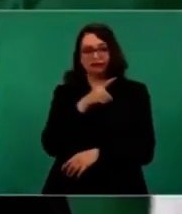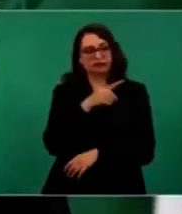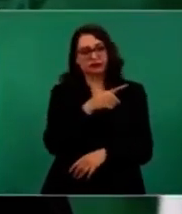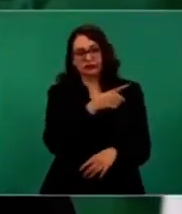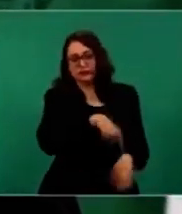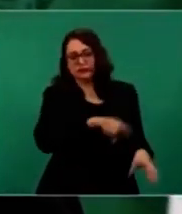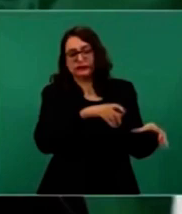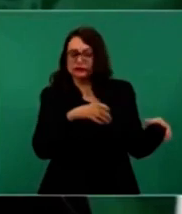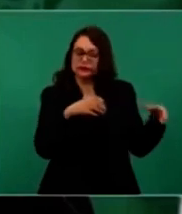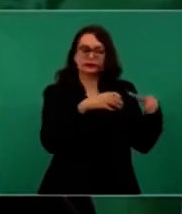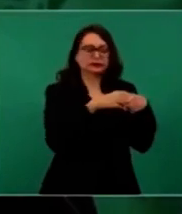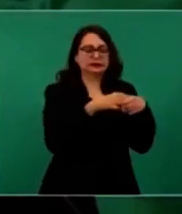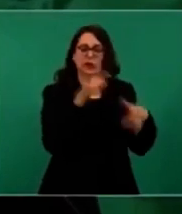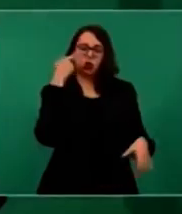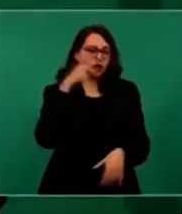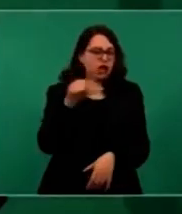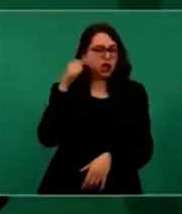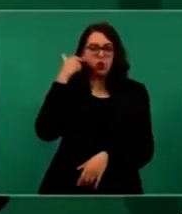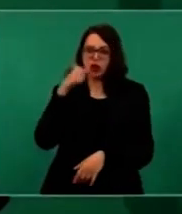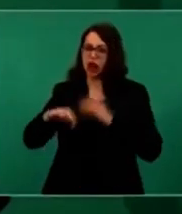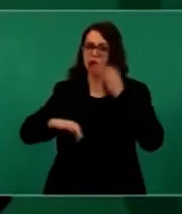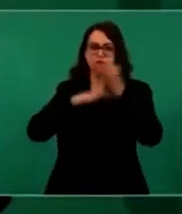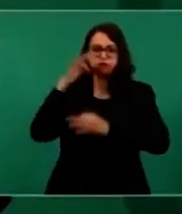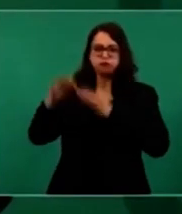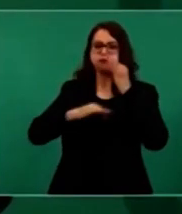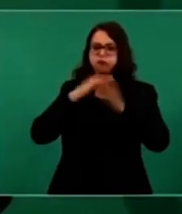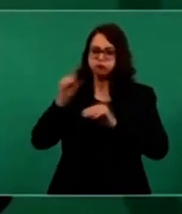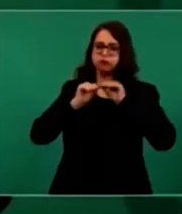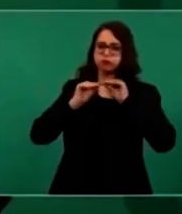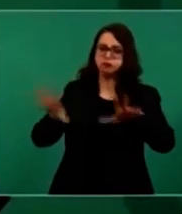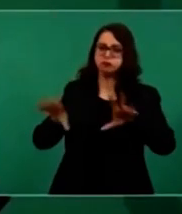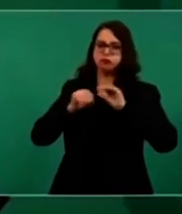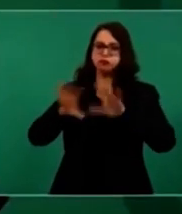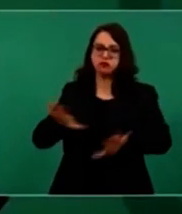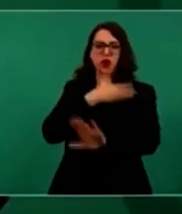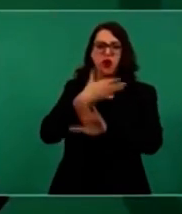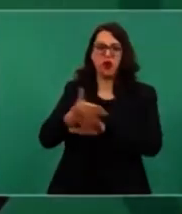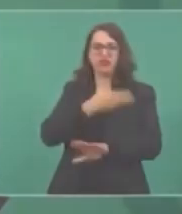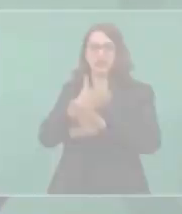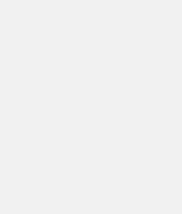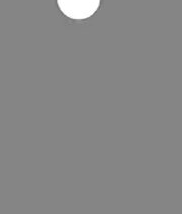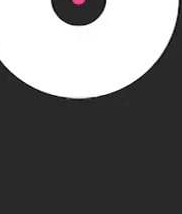en contra, desinformando.